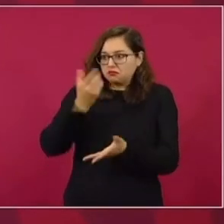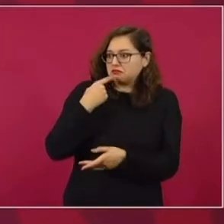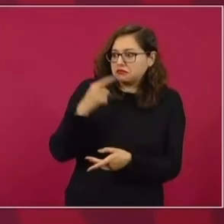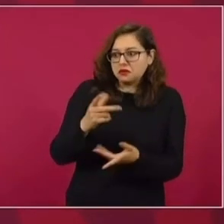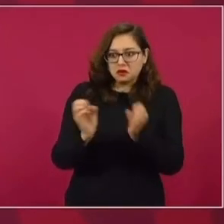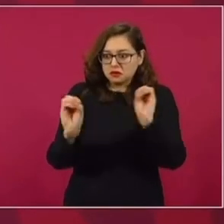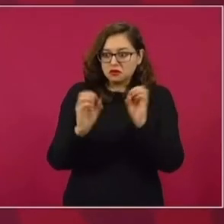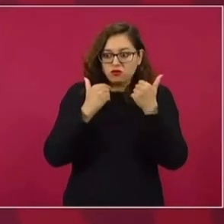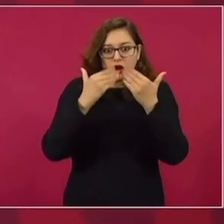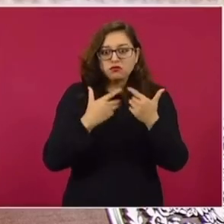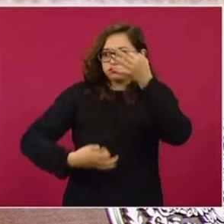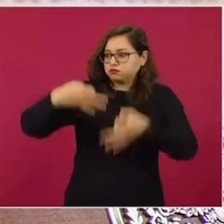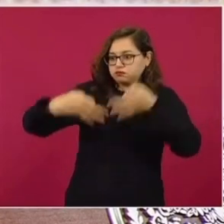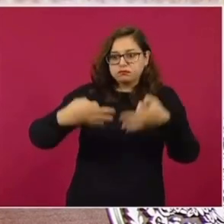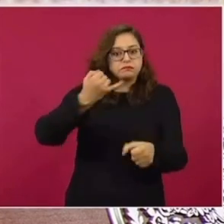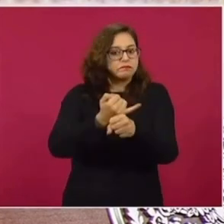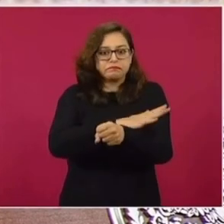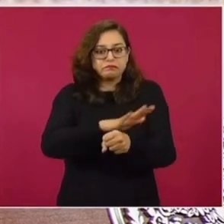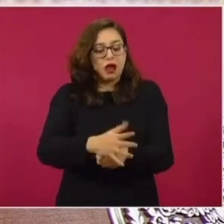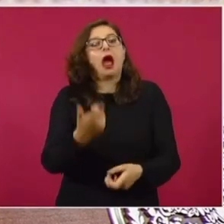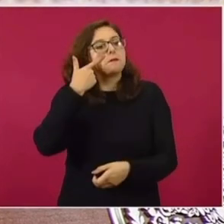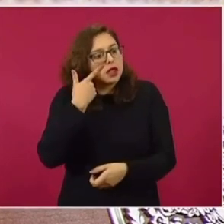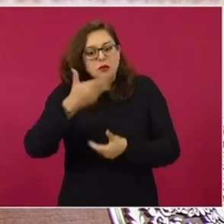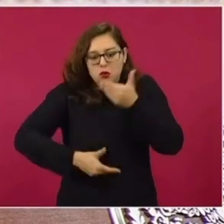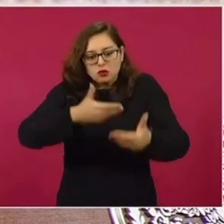conformidad con la ley, si no hay pruebas.